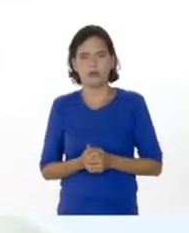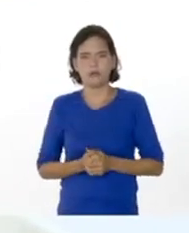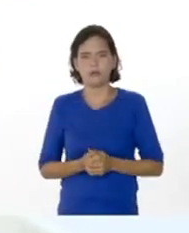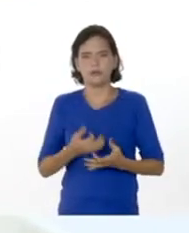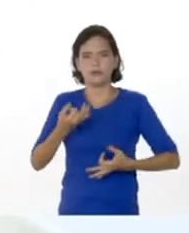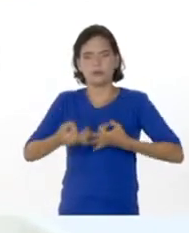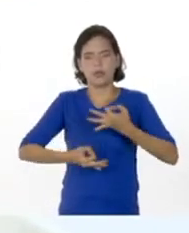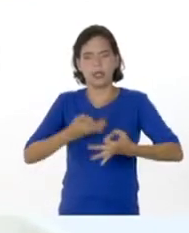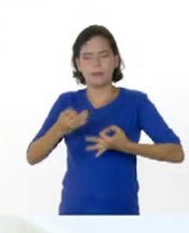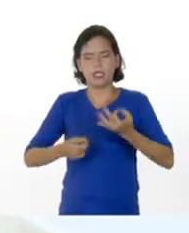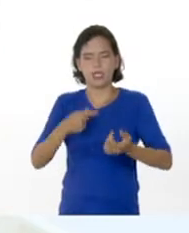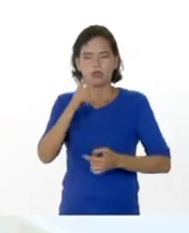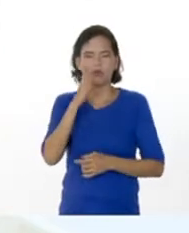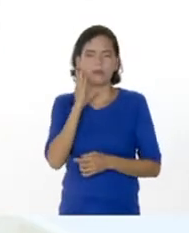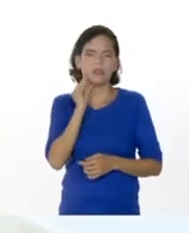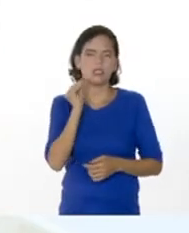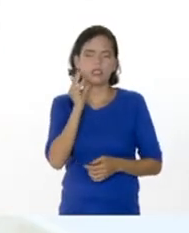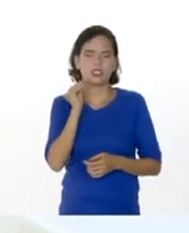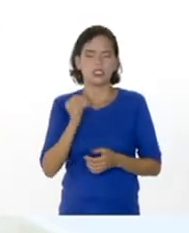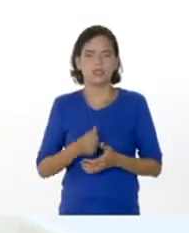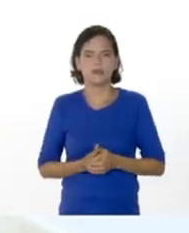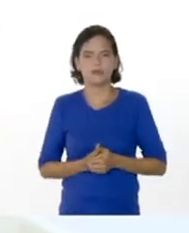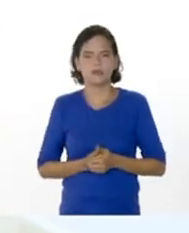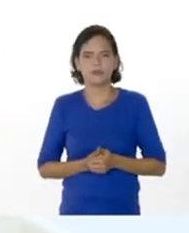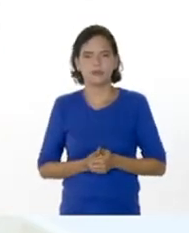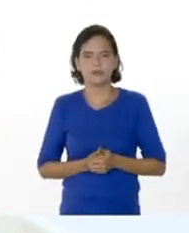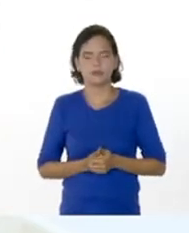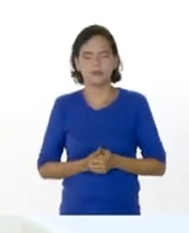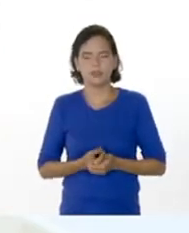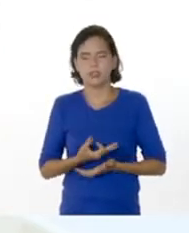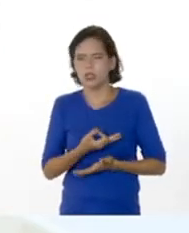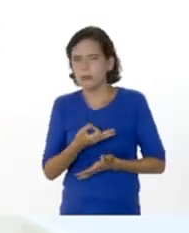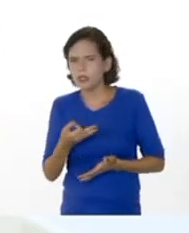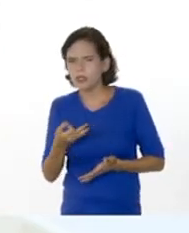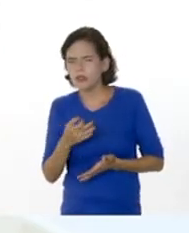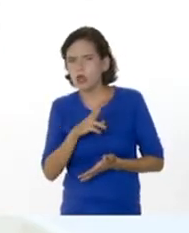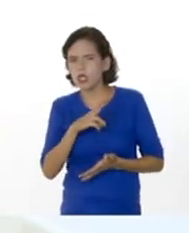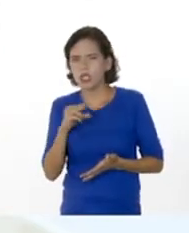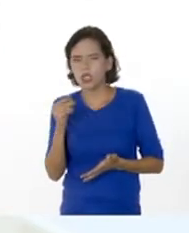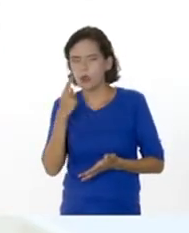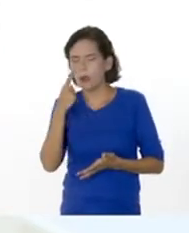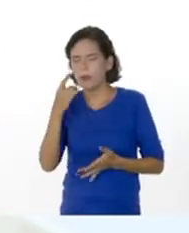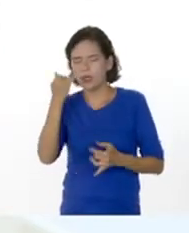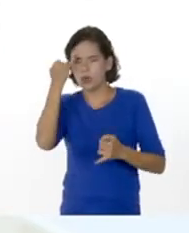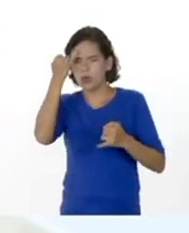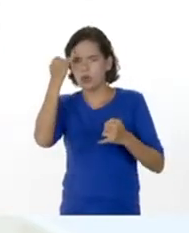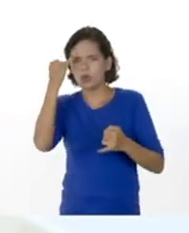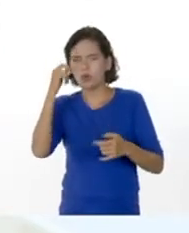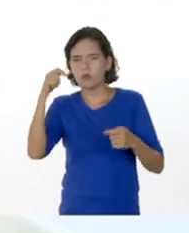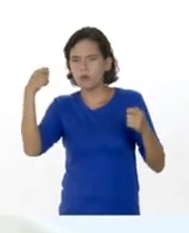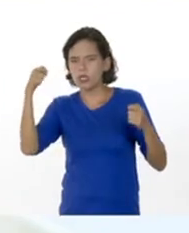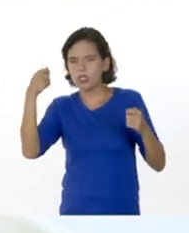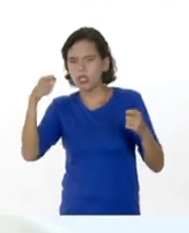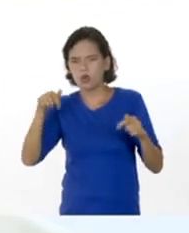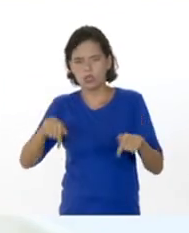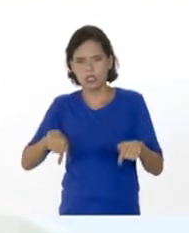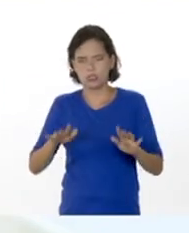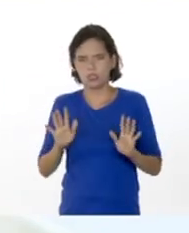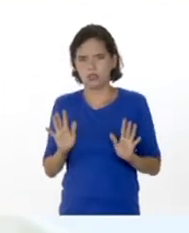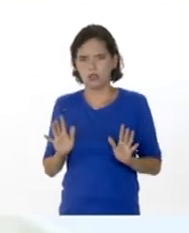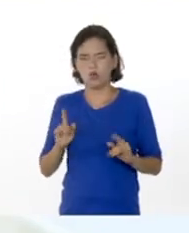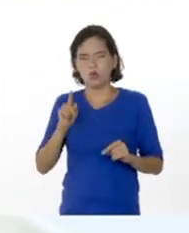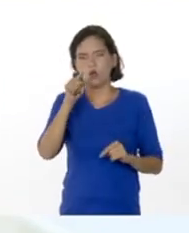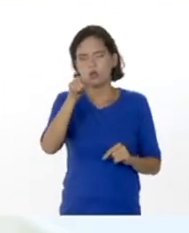narrar tu experiencia. Les especifico que no va a haber un video en esta clase en el aire.